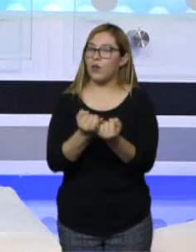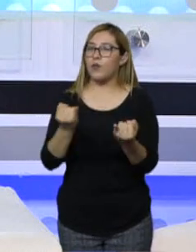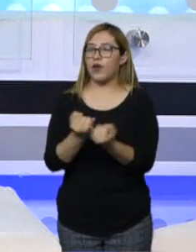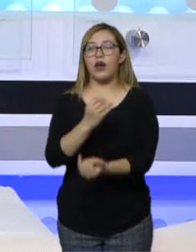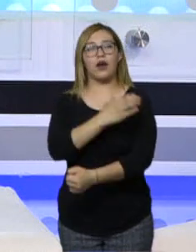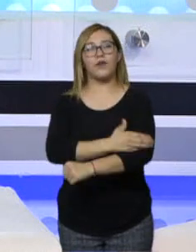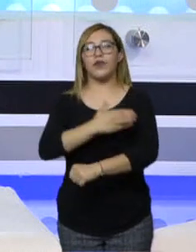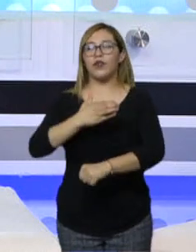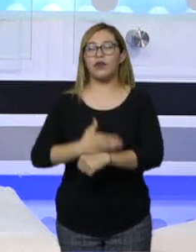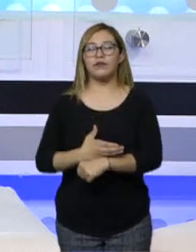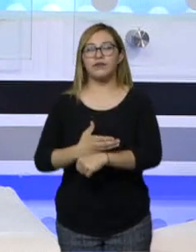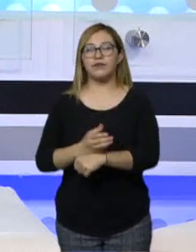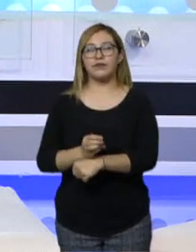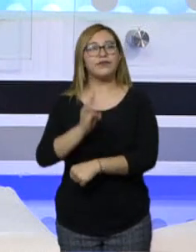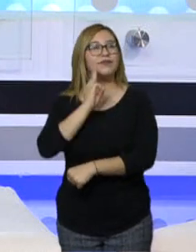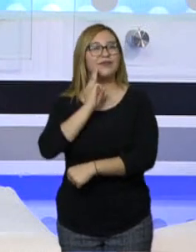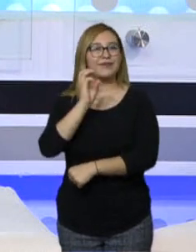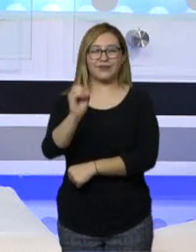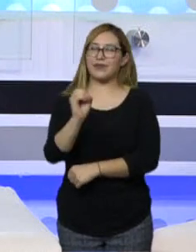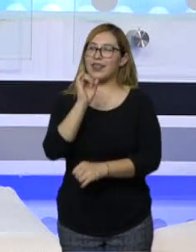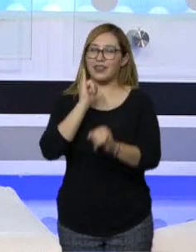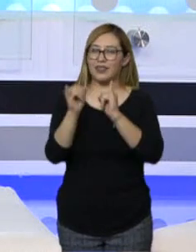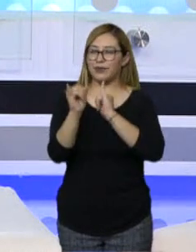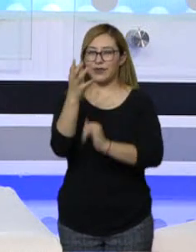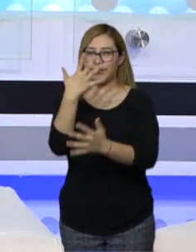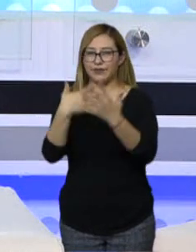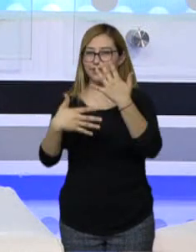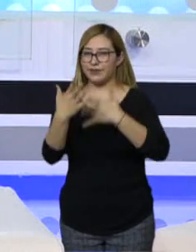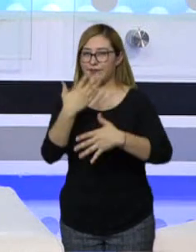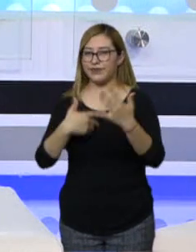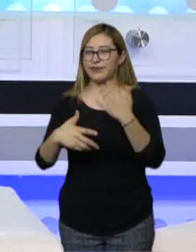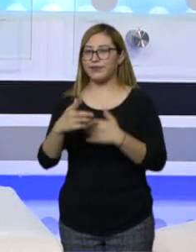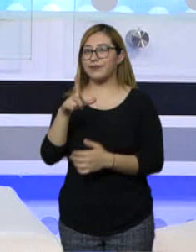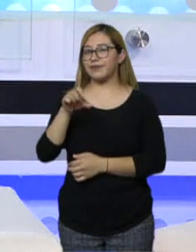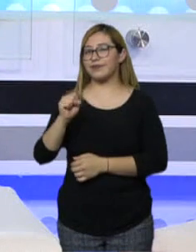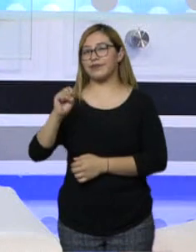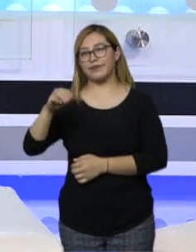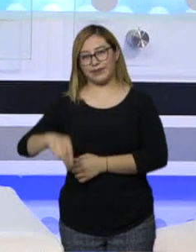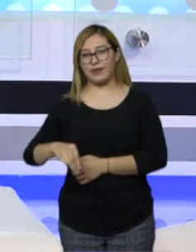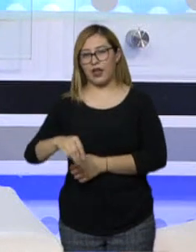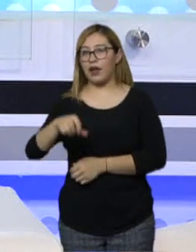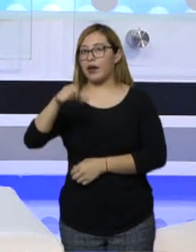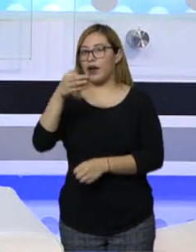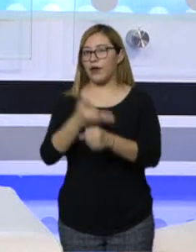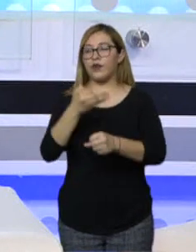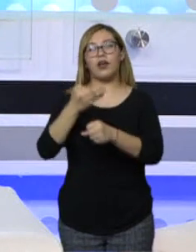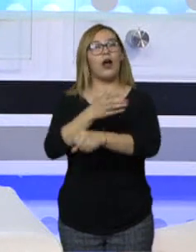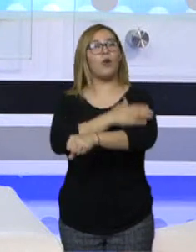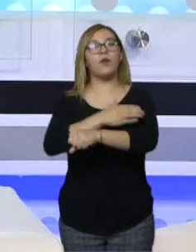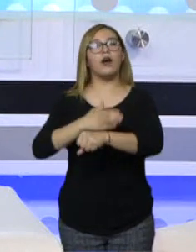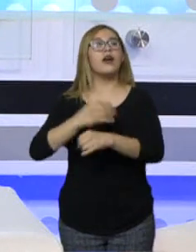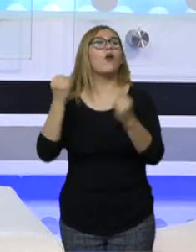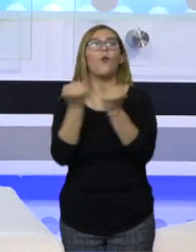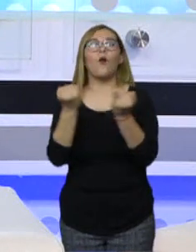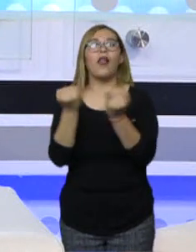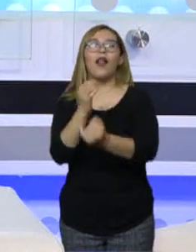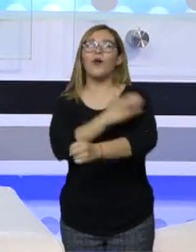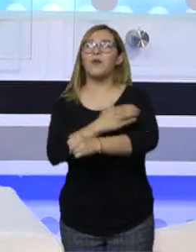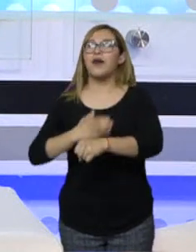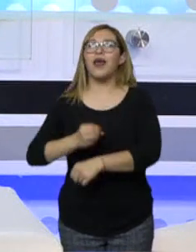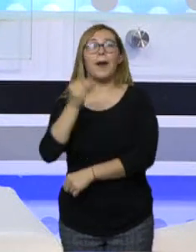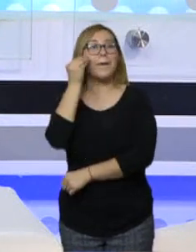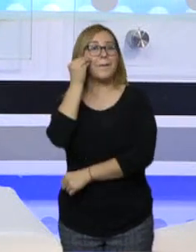mi compañera Majo Zavala, intérprete de lengua y señas mexicana, que está con nosotras. También está Marcela, pero